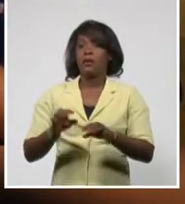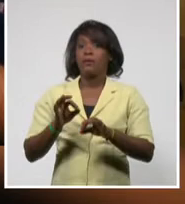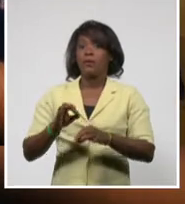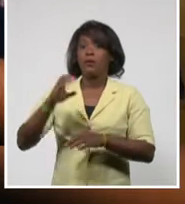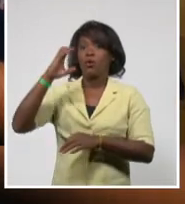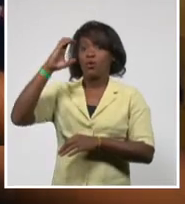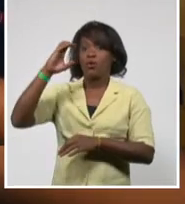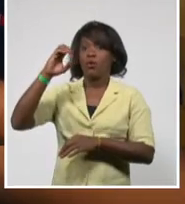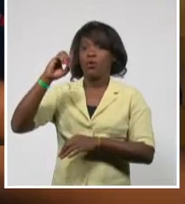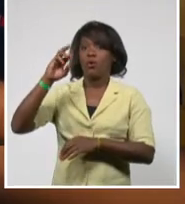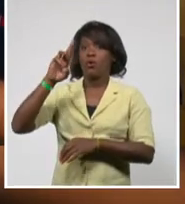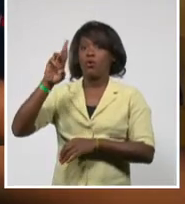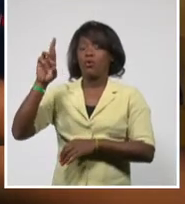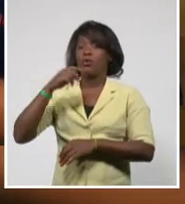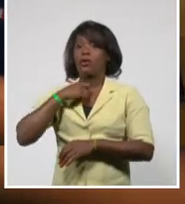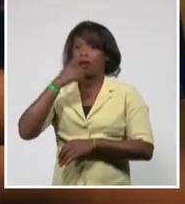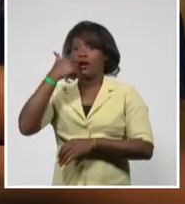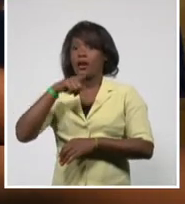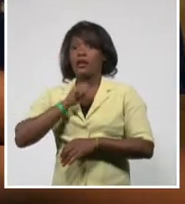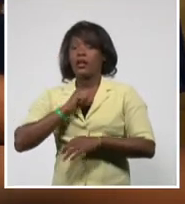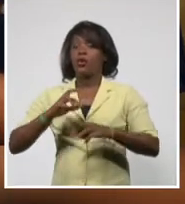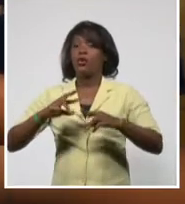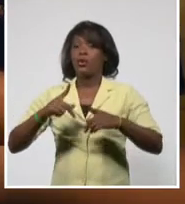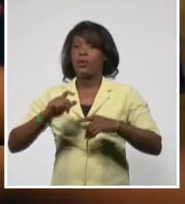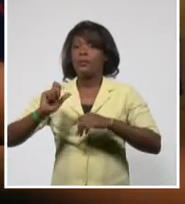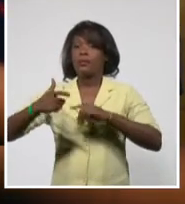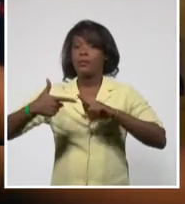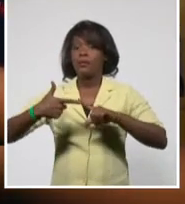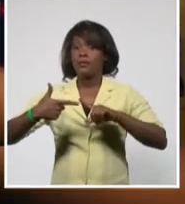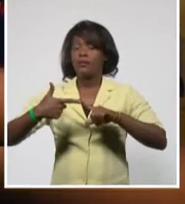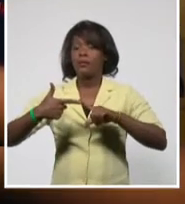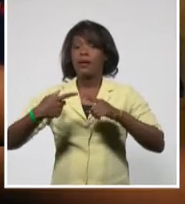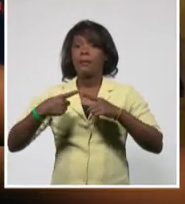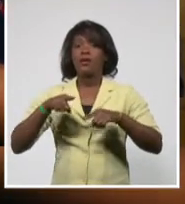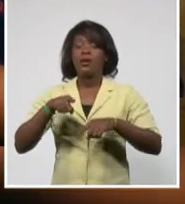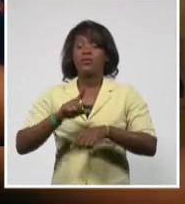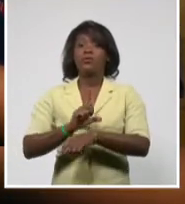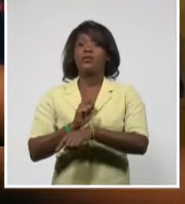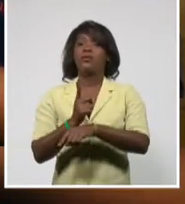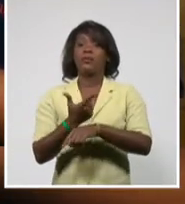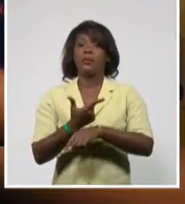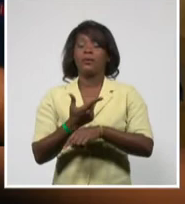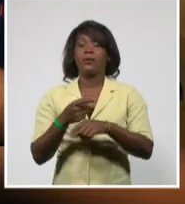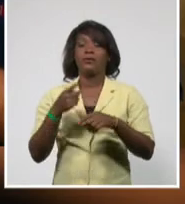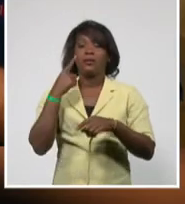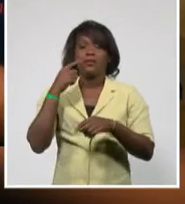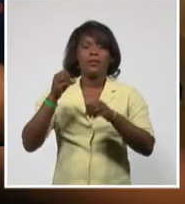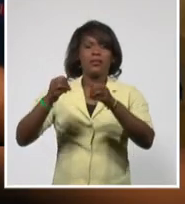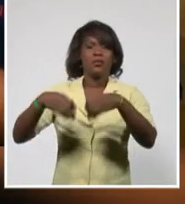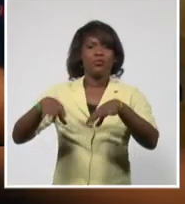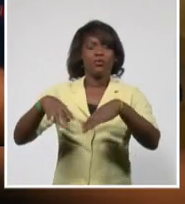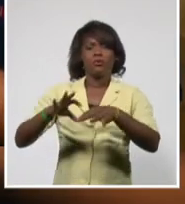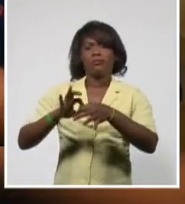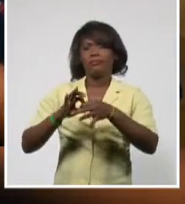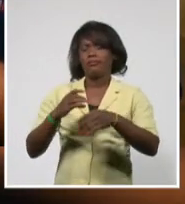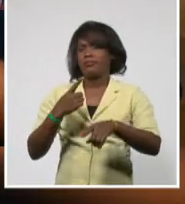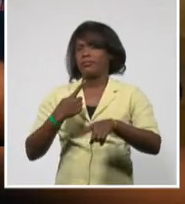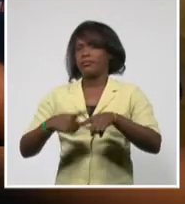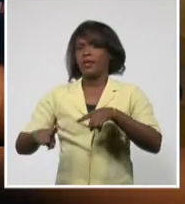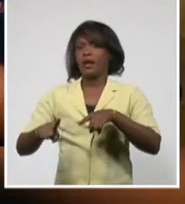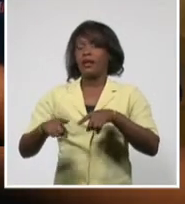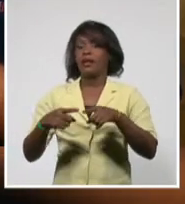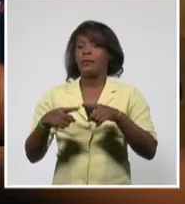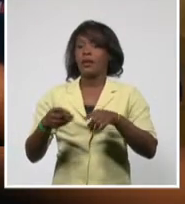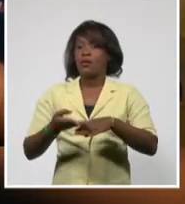candidato a vicepresidente. Mientras todo esto ocurre con el exmandatario ecuatoriano, fue ratificada por la Sala